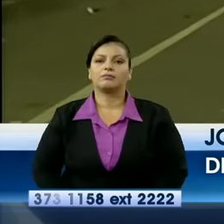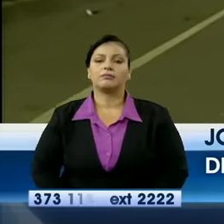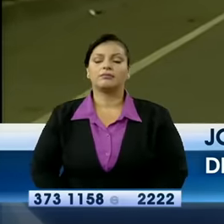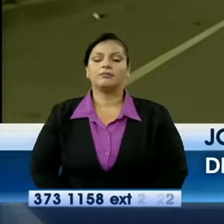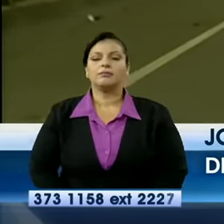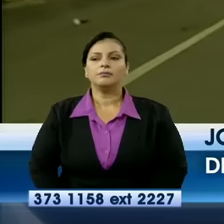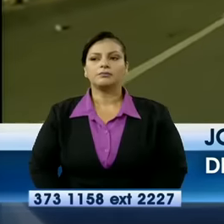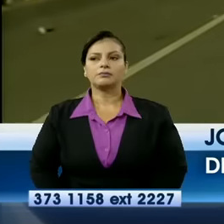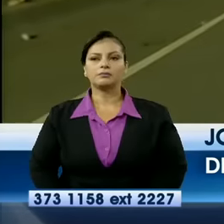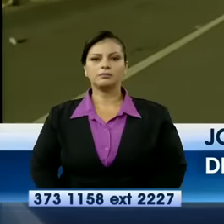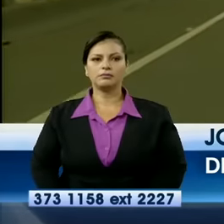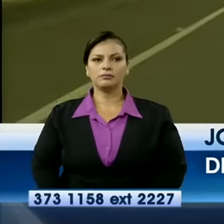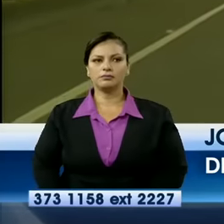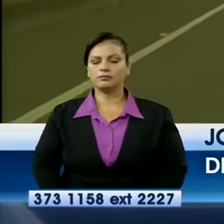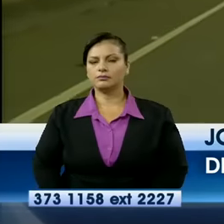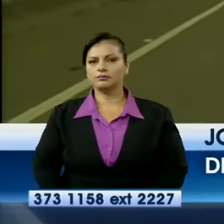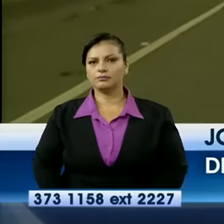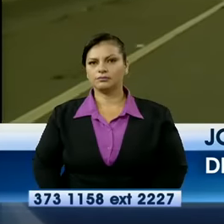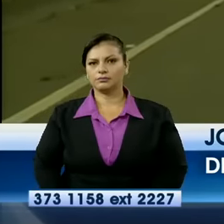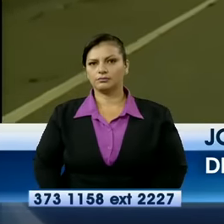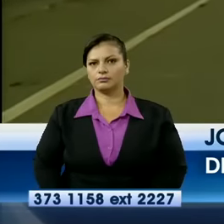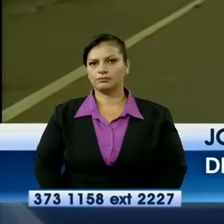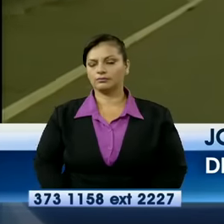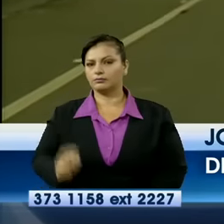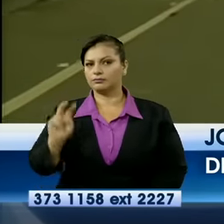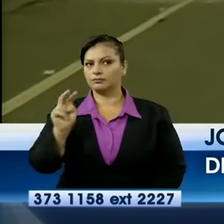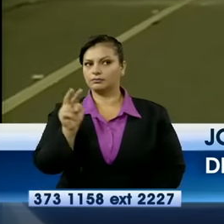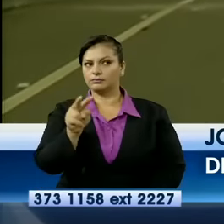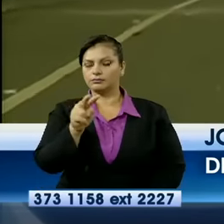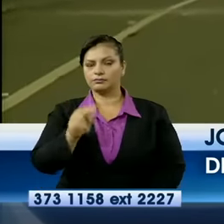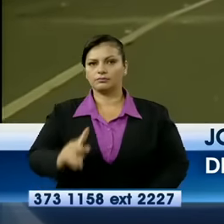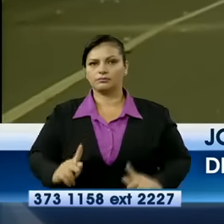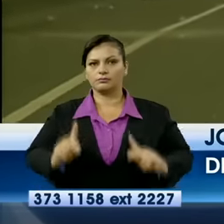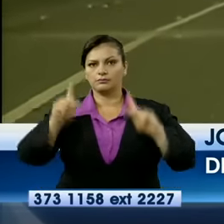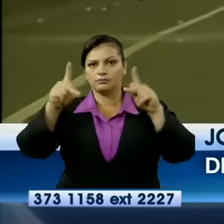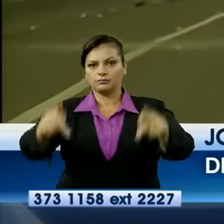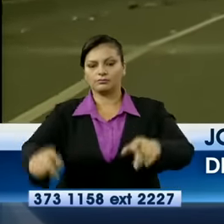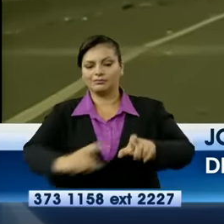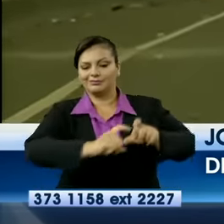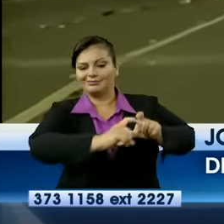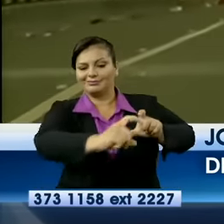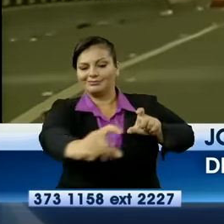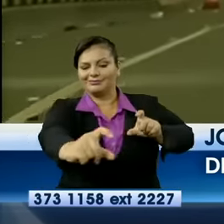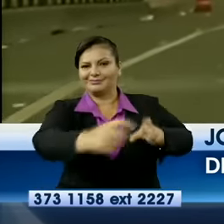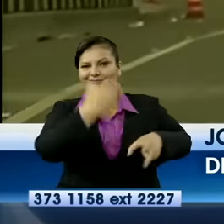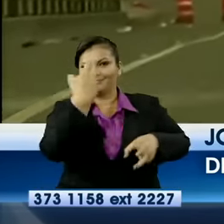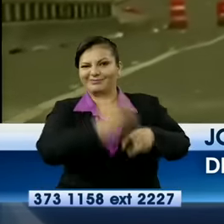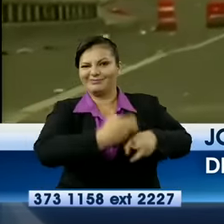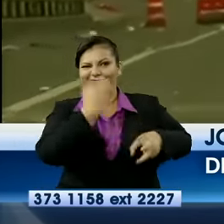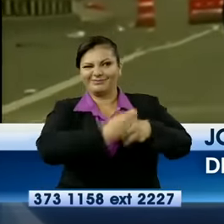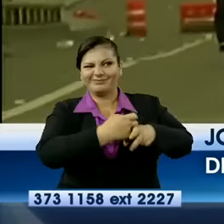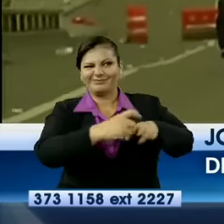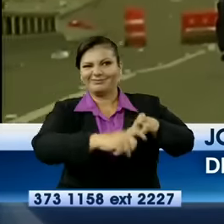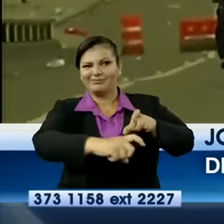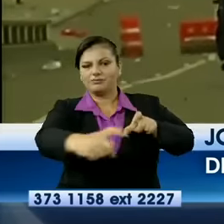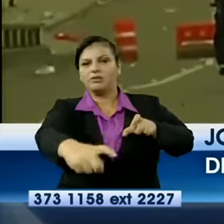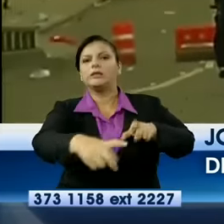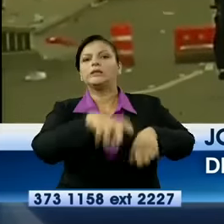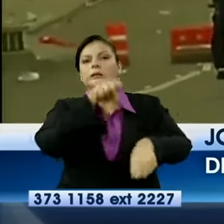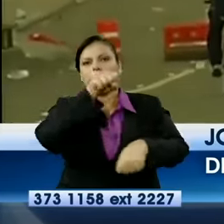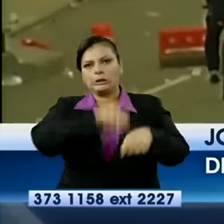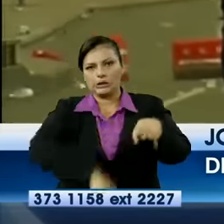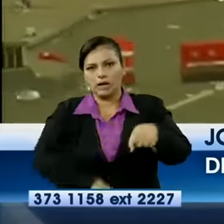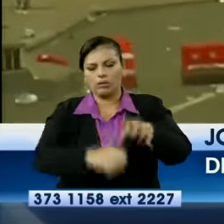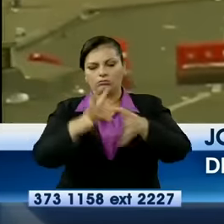varias de las barandas que también, a propósito, hay que indicar que resultaron afectadas a